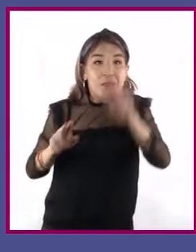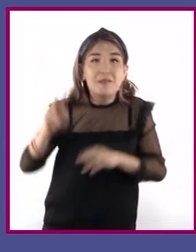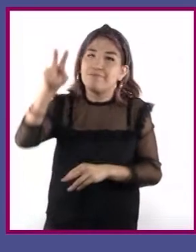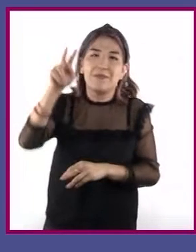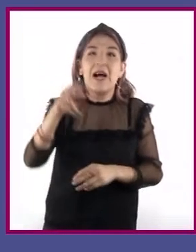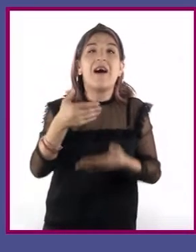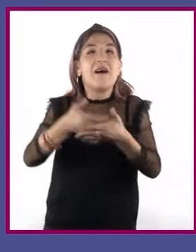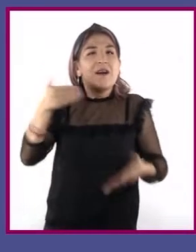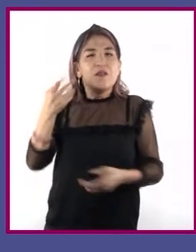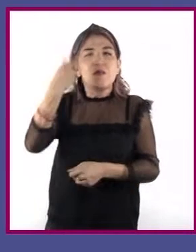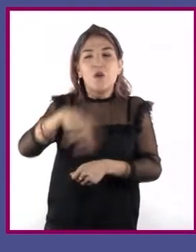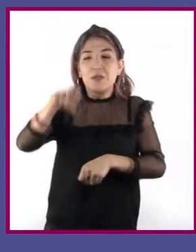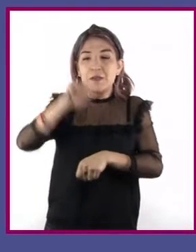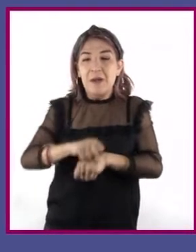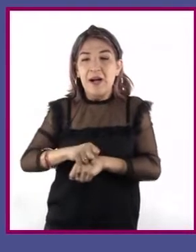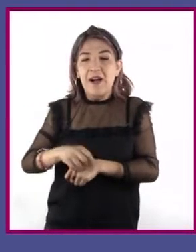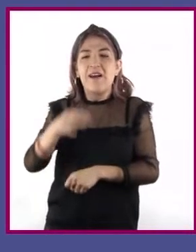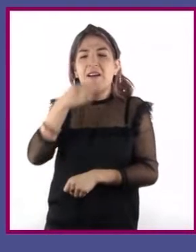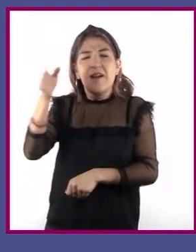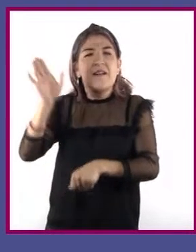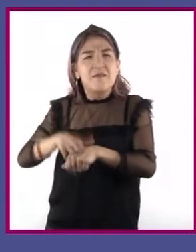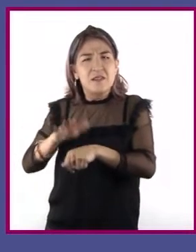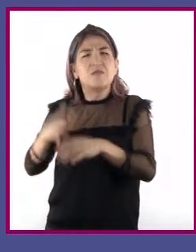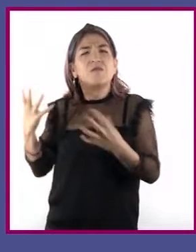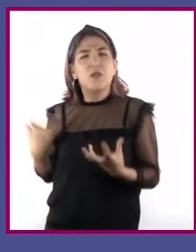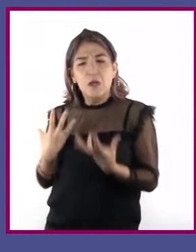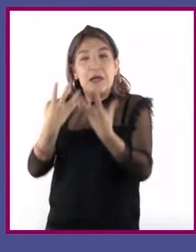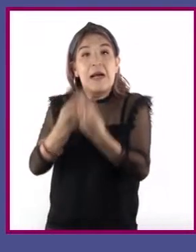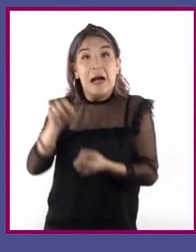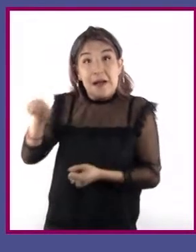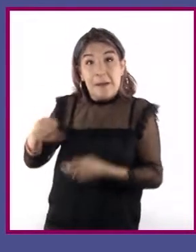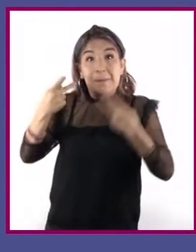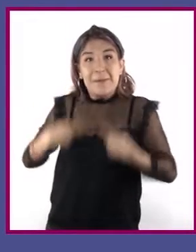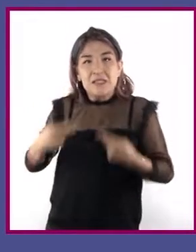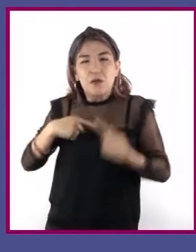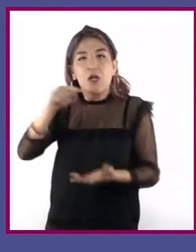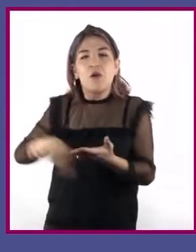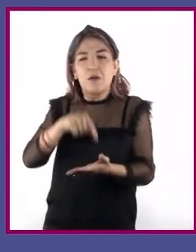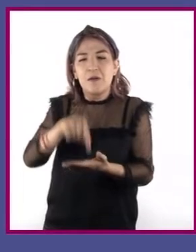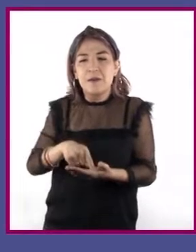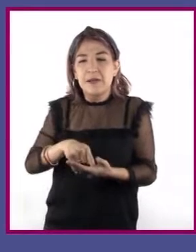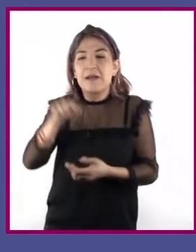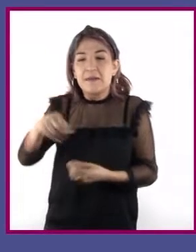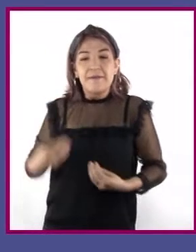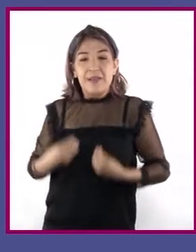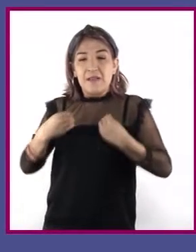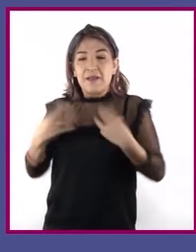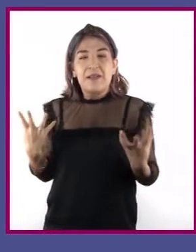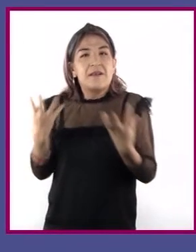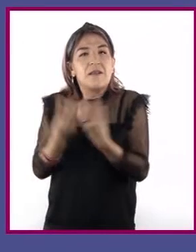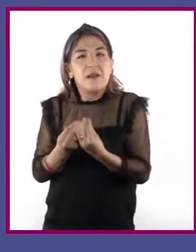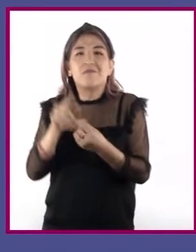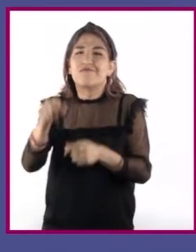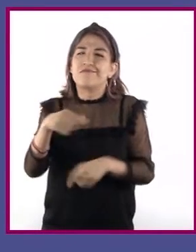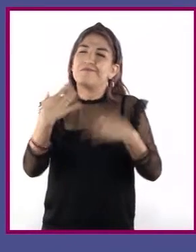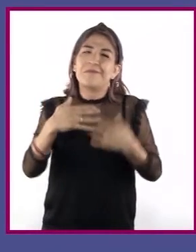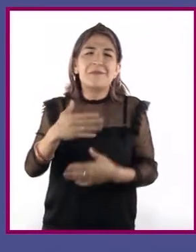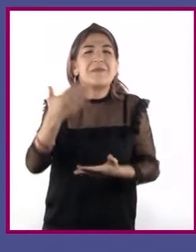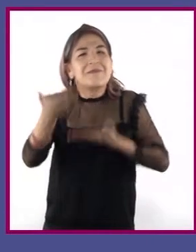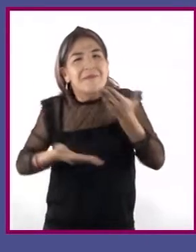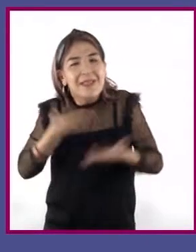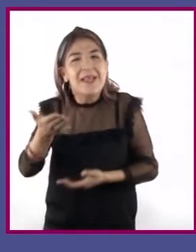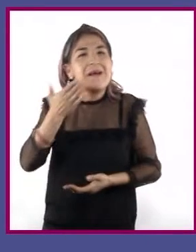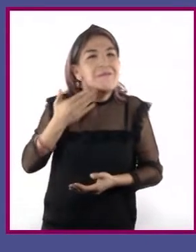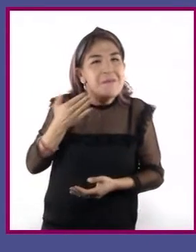contrató a algunos Sherpas. Ellos son habitantes de la región. Los Sherpas son los seres más amigables del mundo. Le